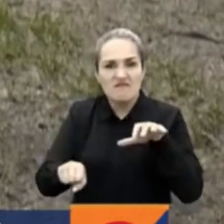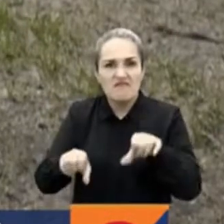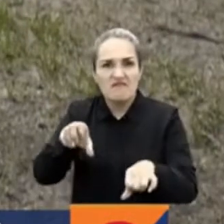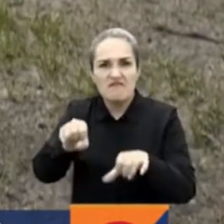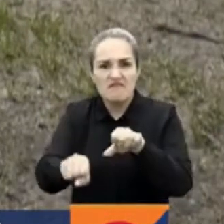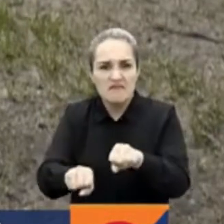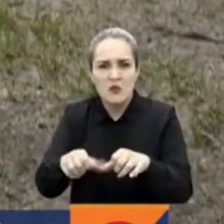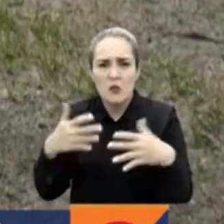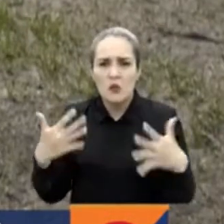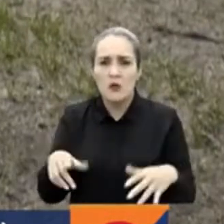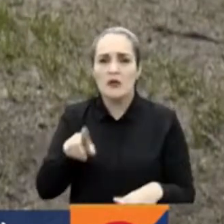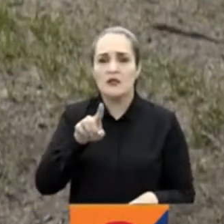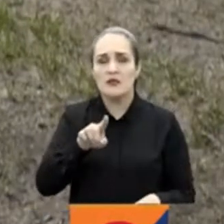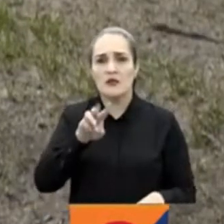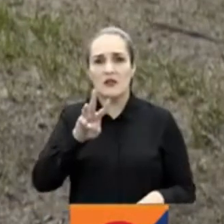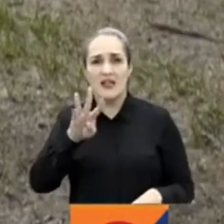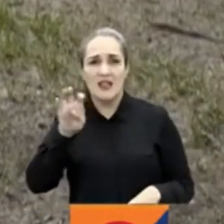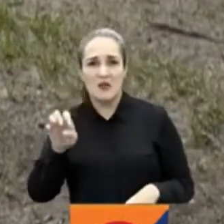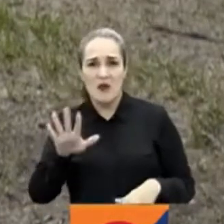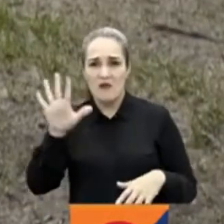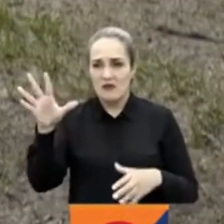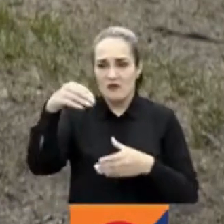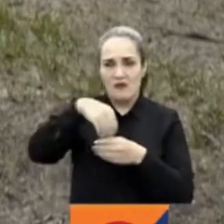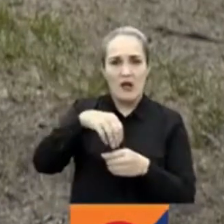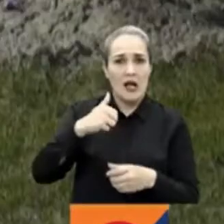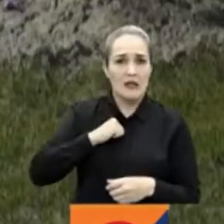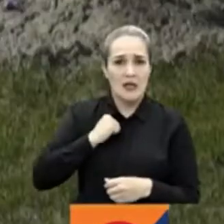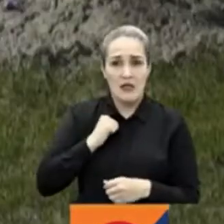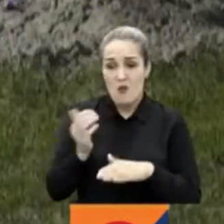139 internados en Canadá.